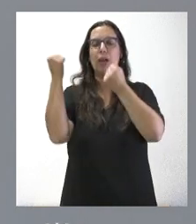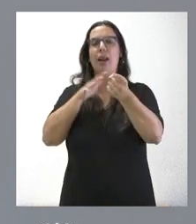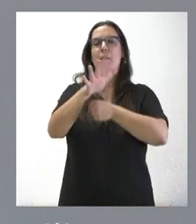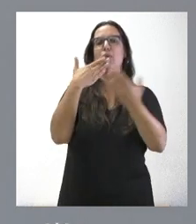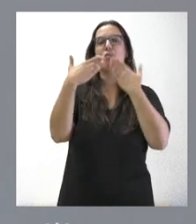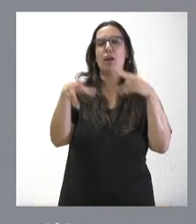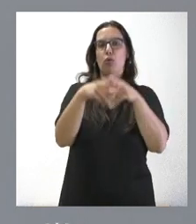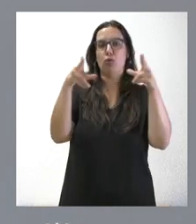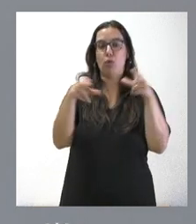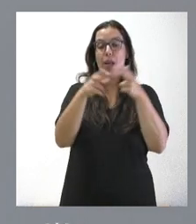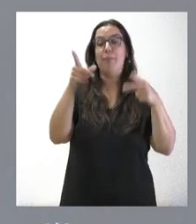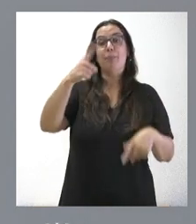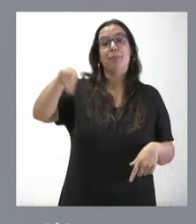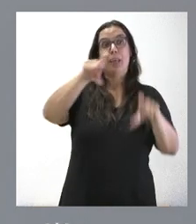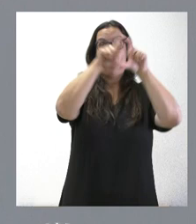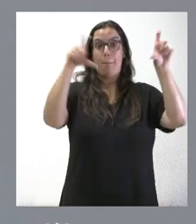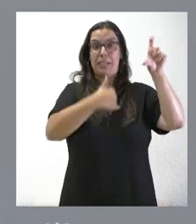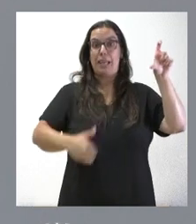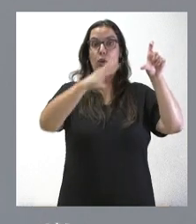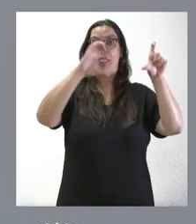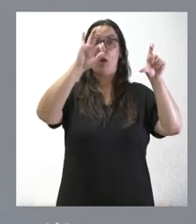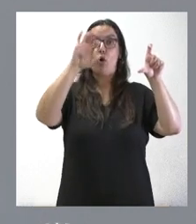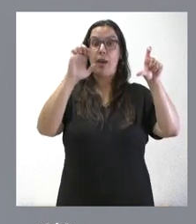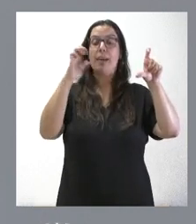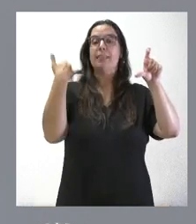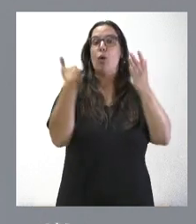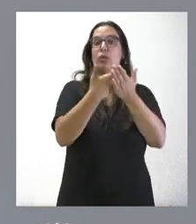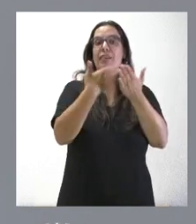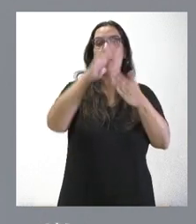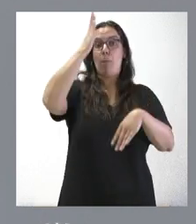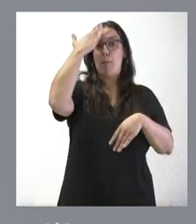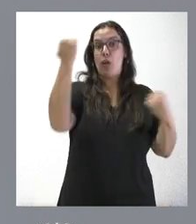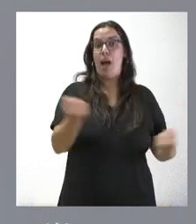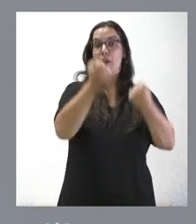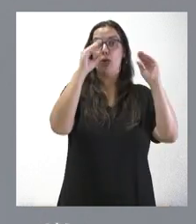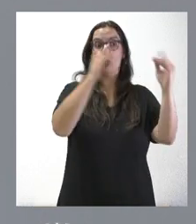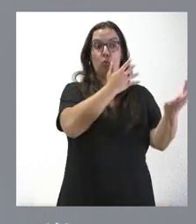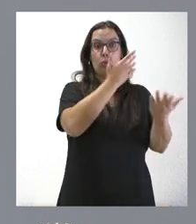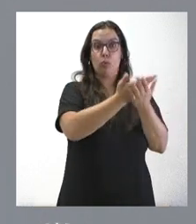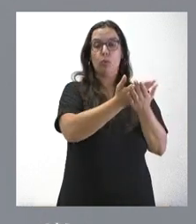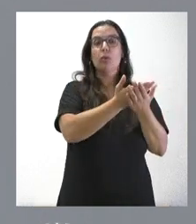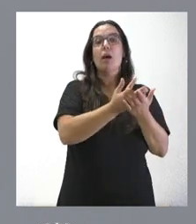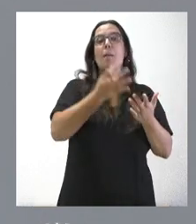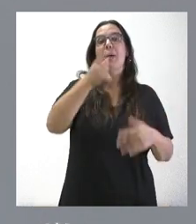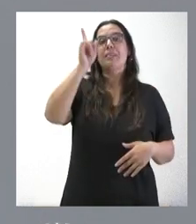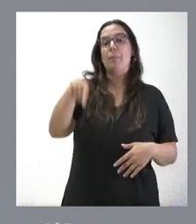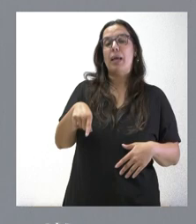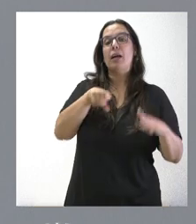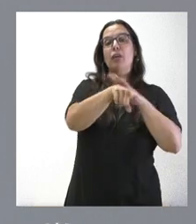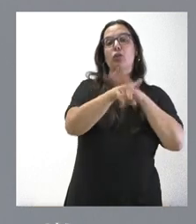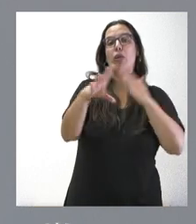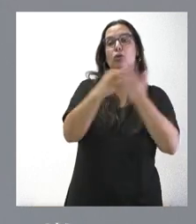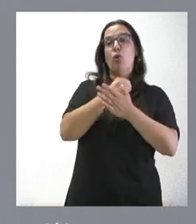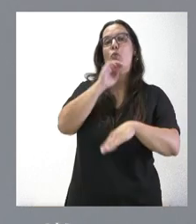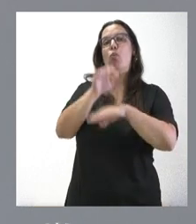social, una vez que esta entidad ha justificado la memoria de acciones a desarrollar y ha acreditado, conforme a la Ley General de Subvenciones, la